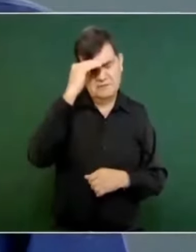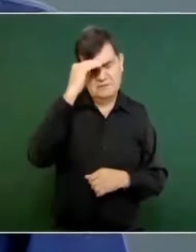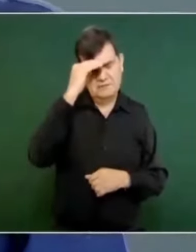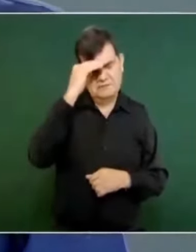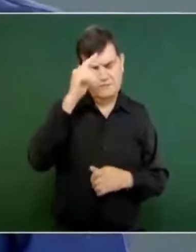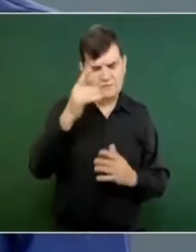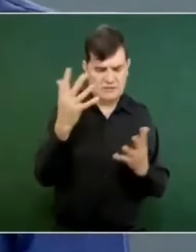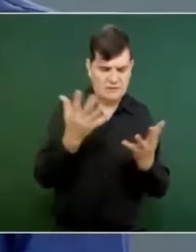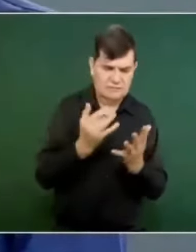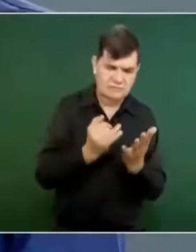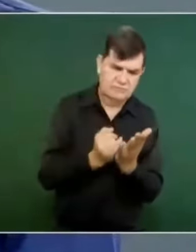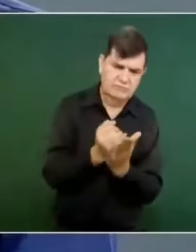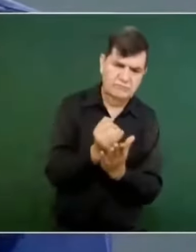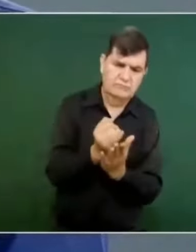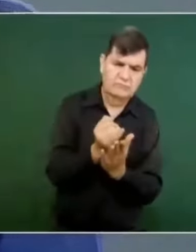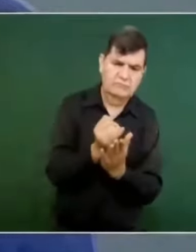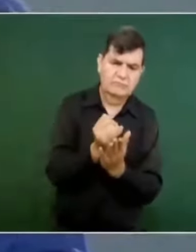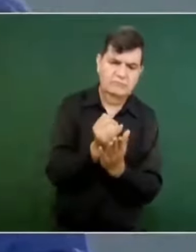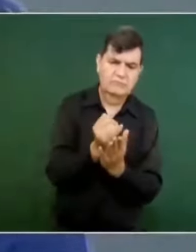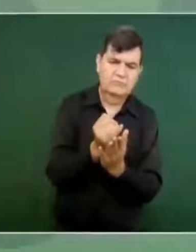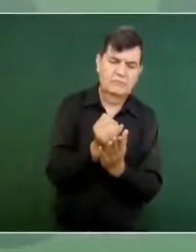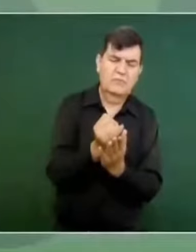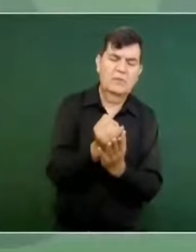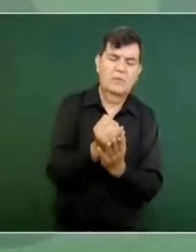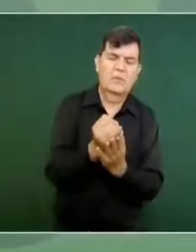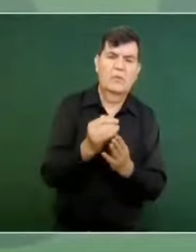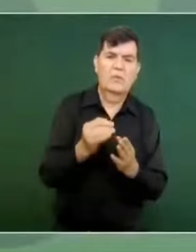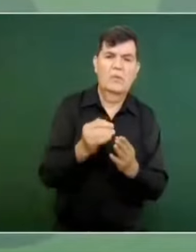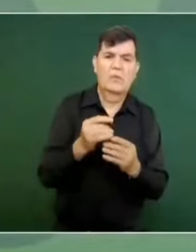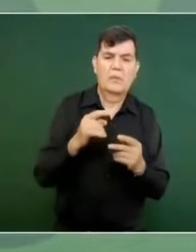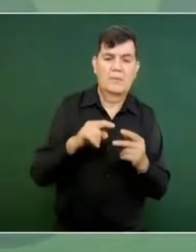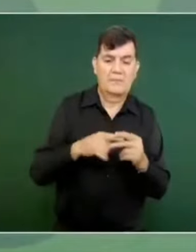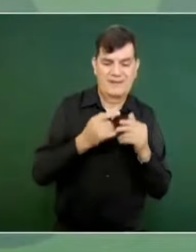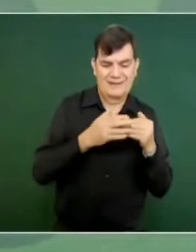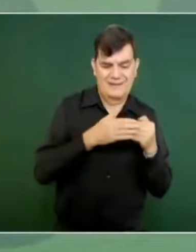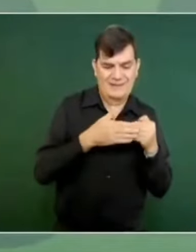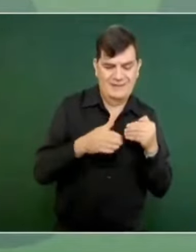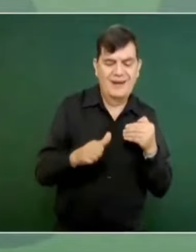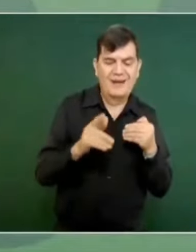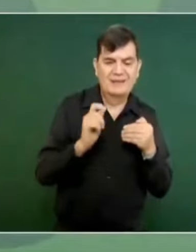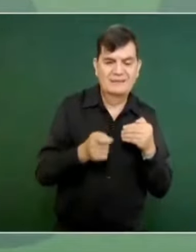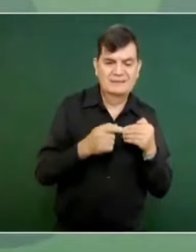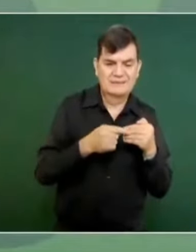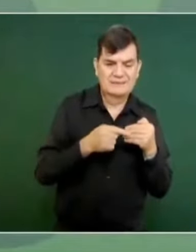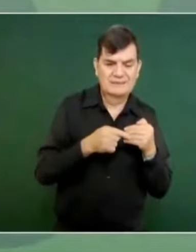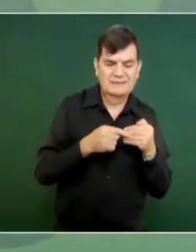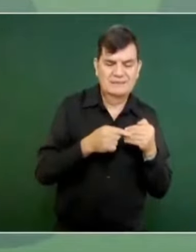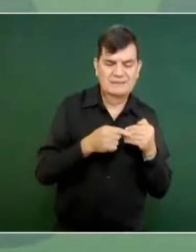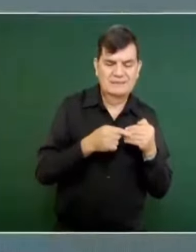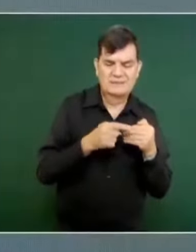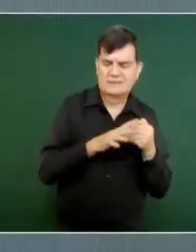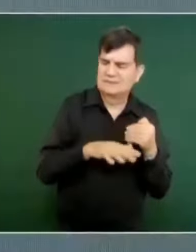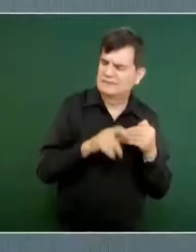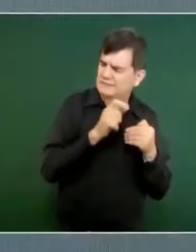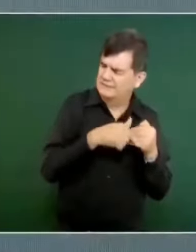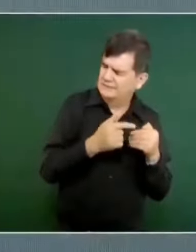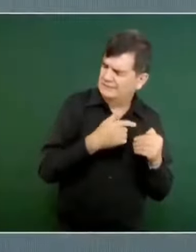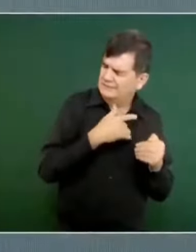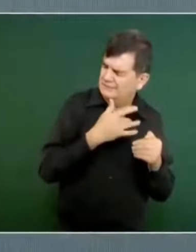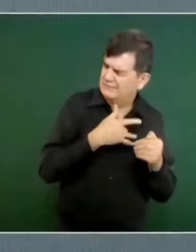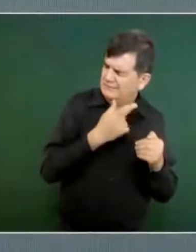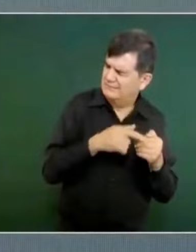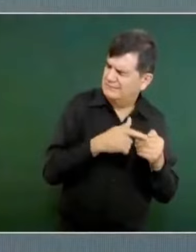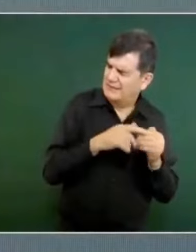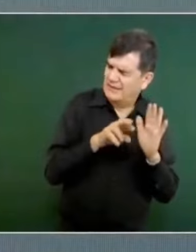toman decisiones a partir de… ¿cómo se llama la columna del